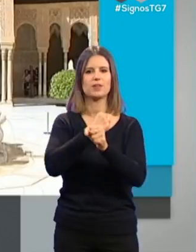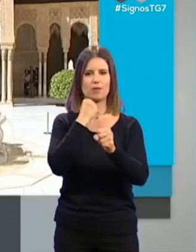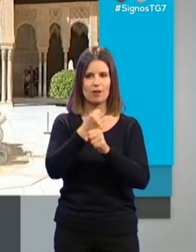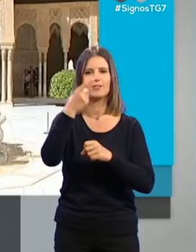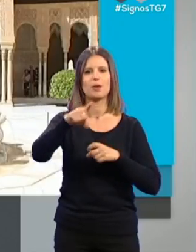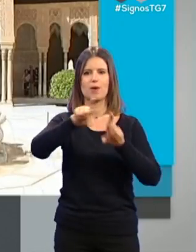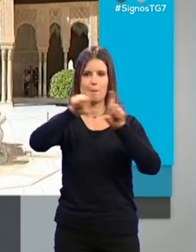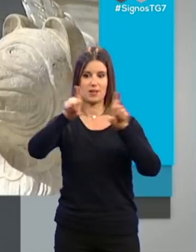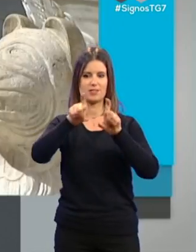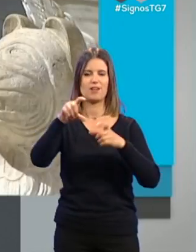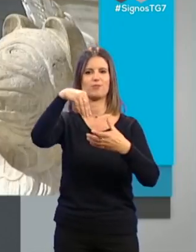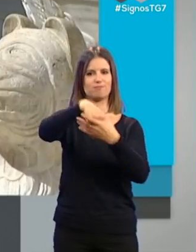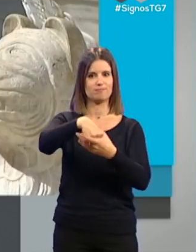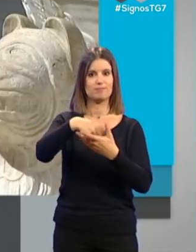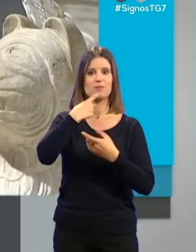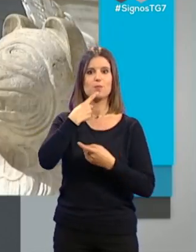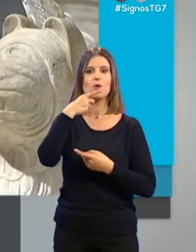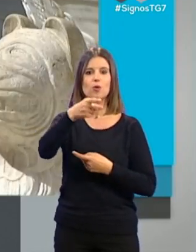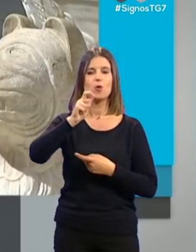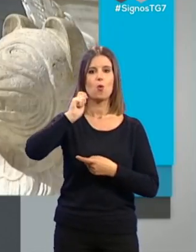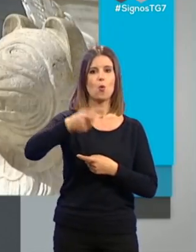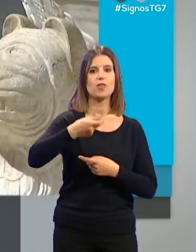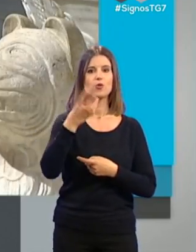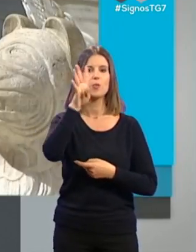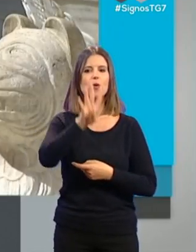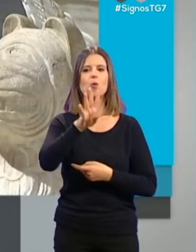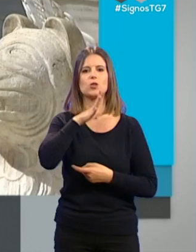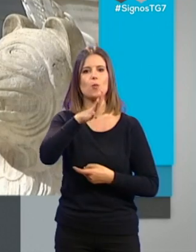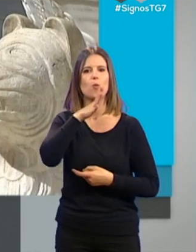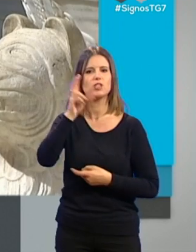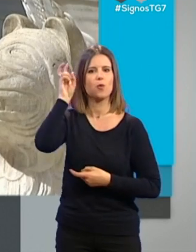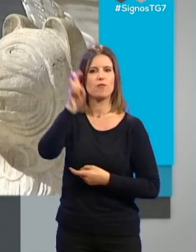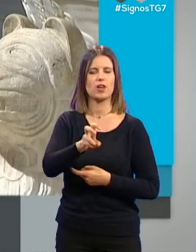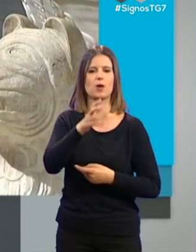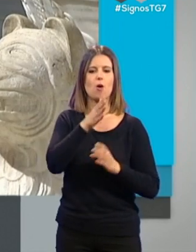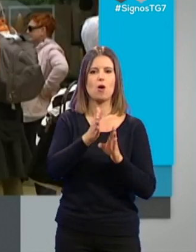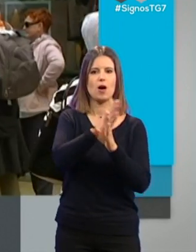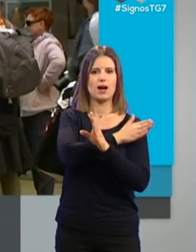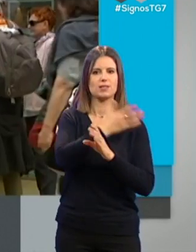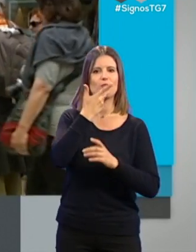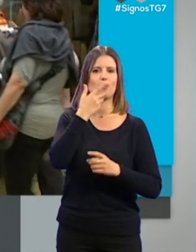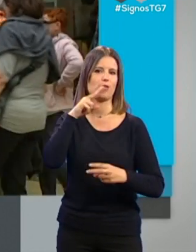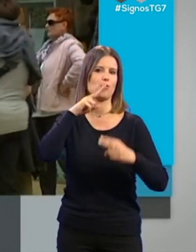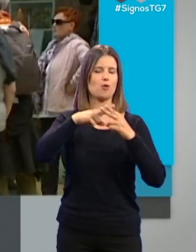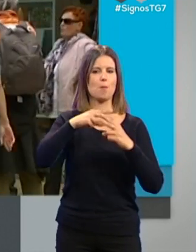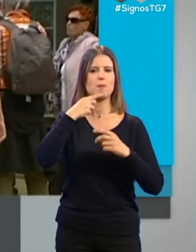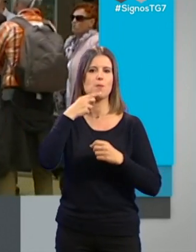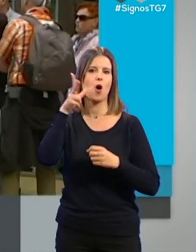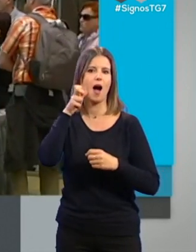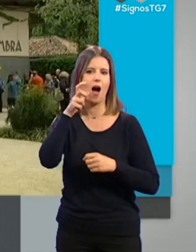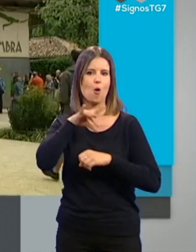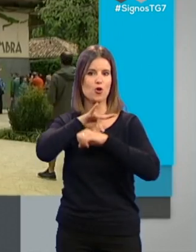El magistrado de instrucción 4 recuerda que la causa procede de las diligencias previas del conocido como caso audioguías.